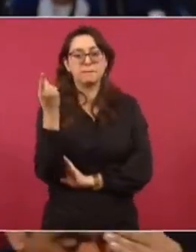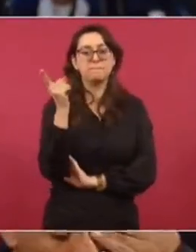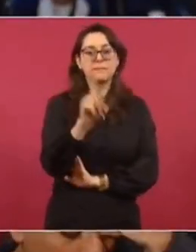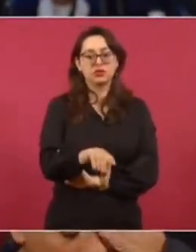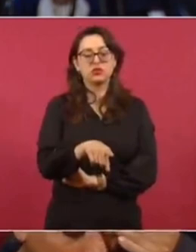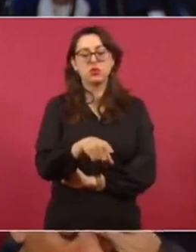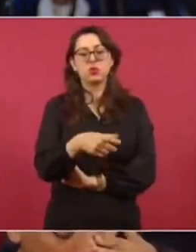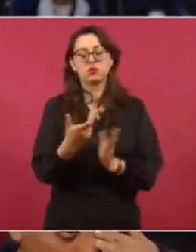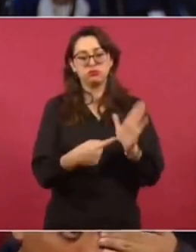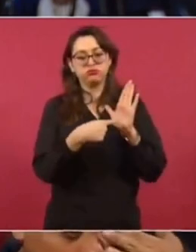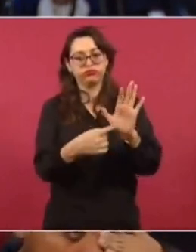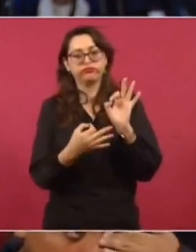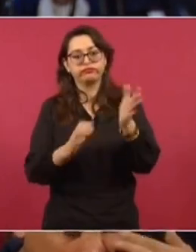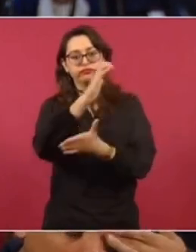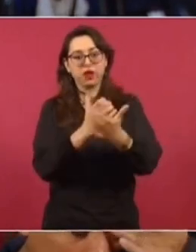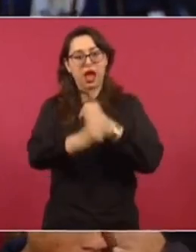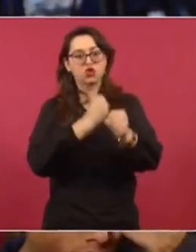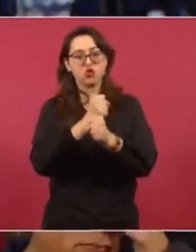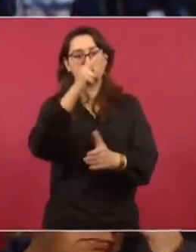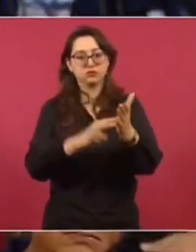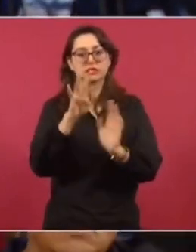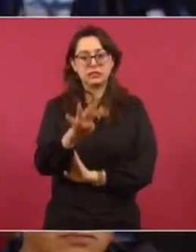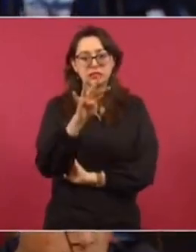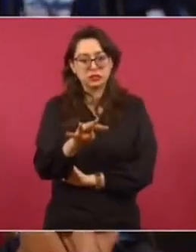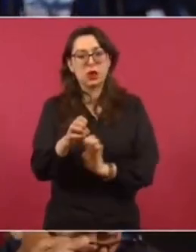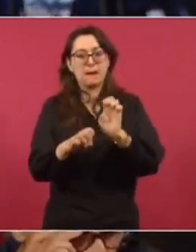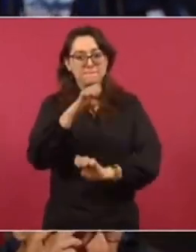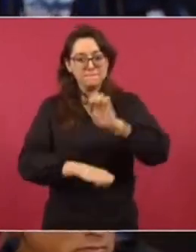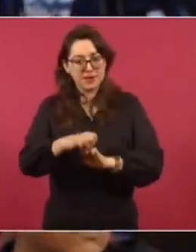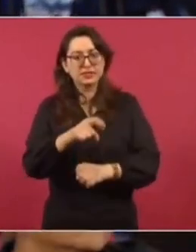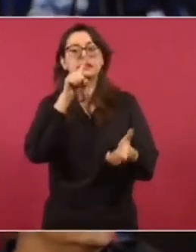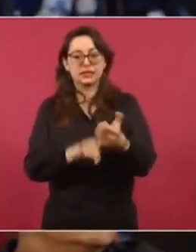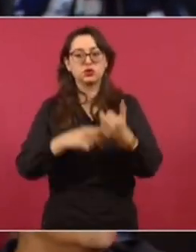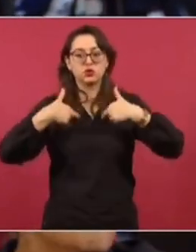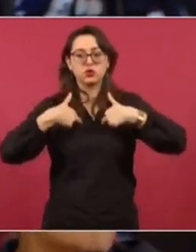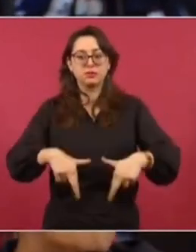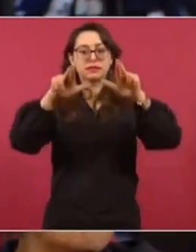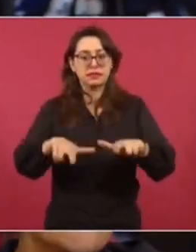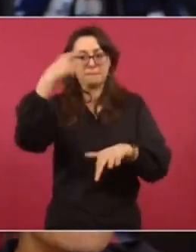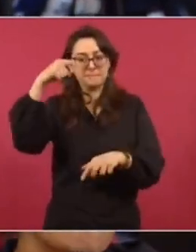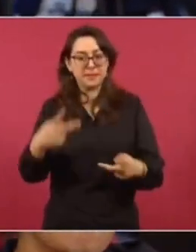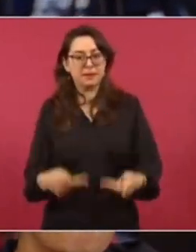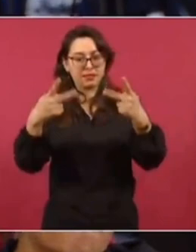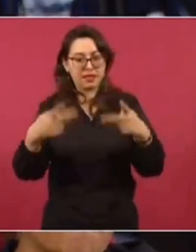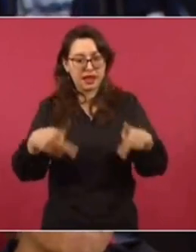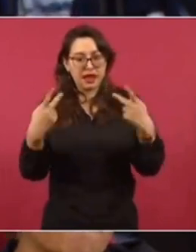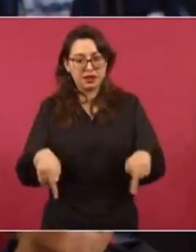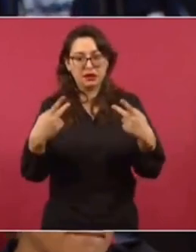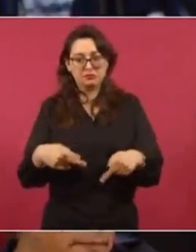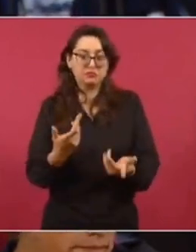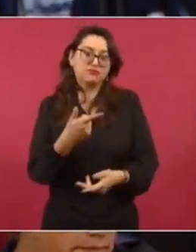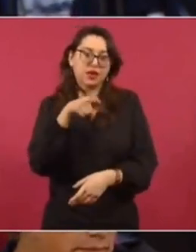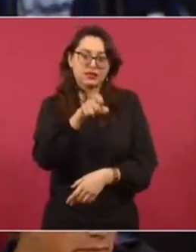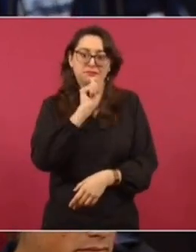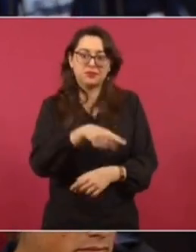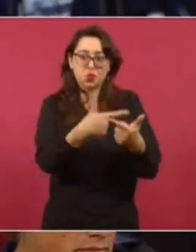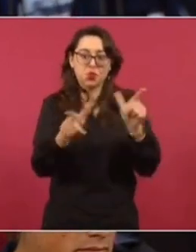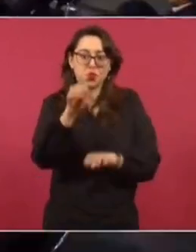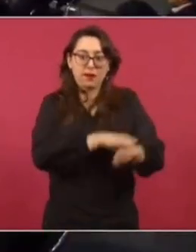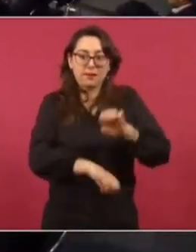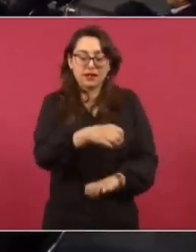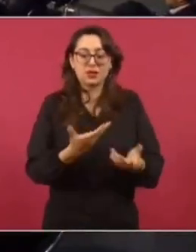Sedena de transparentar el contrato que la Sedena firmó en 2019 con una empresa que en ese momento contaba con la representación para vender la tecnología de NSO Group, que vende Pegasus,